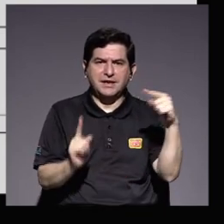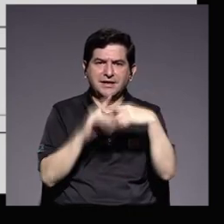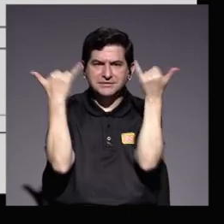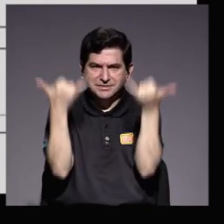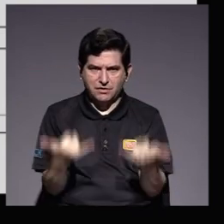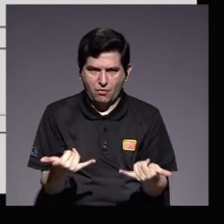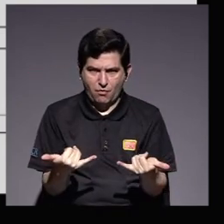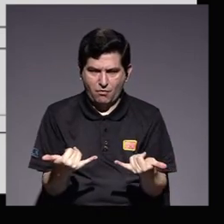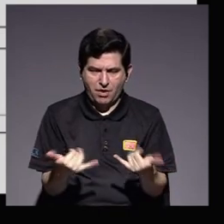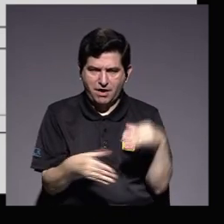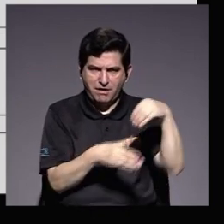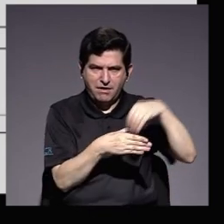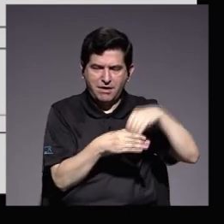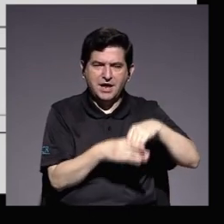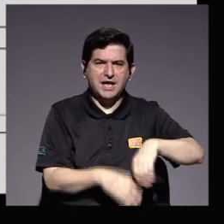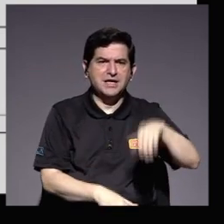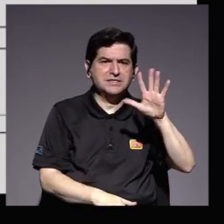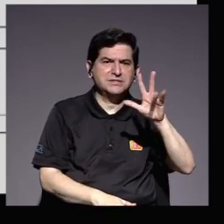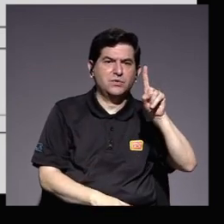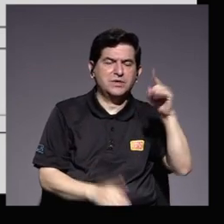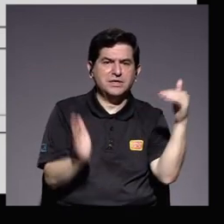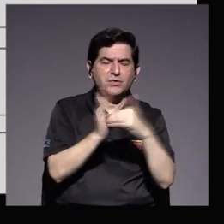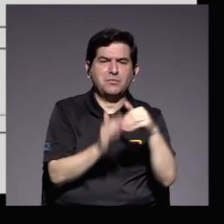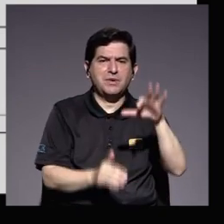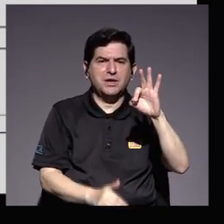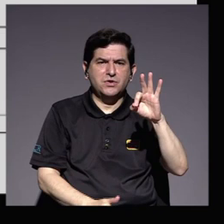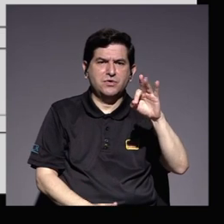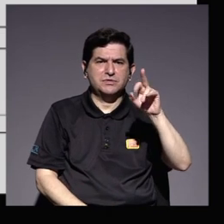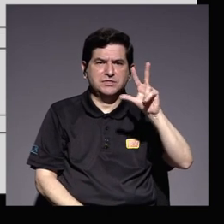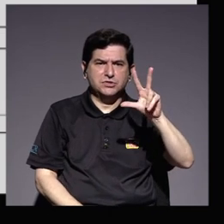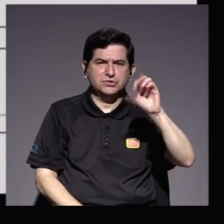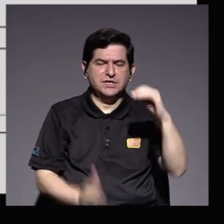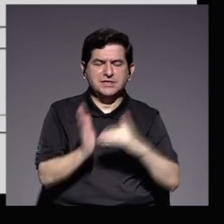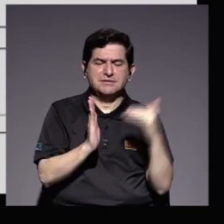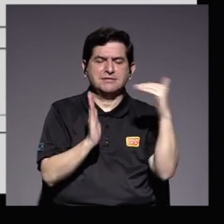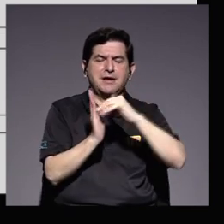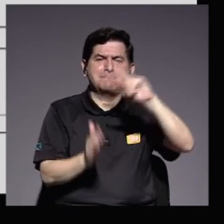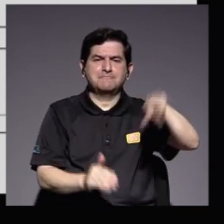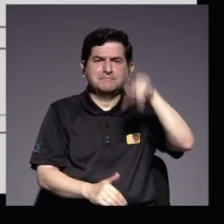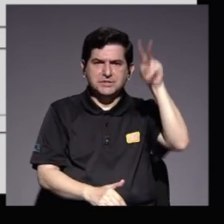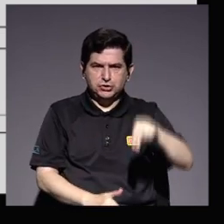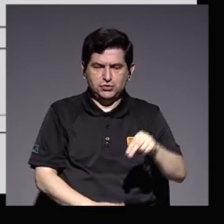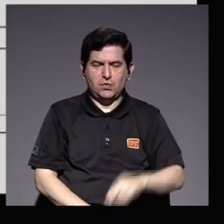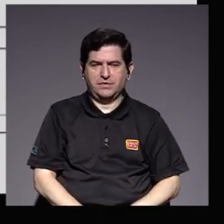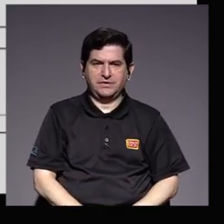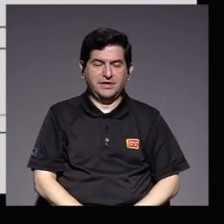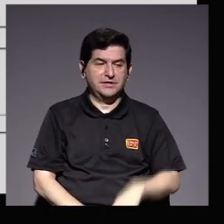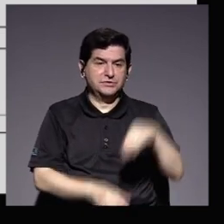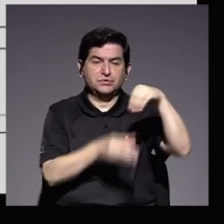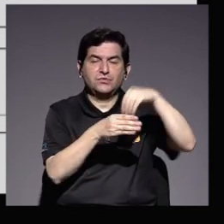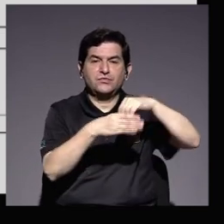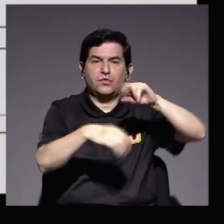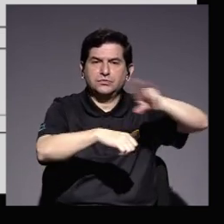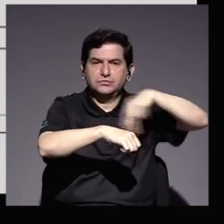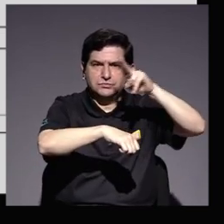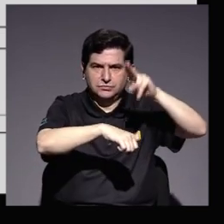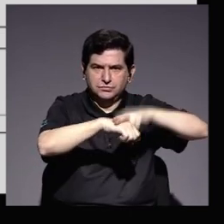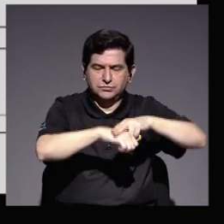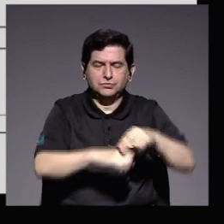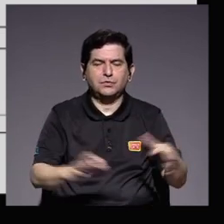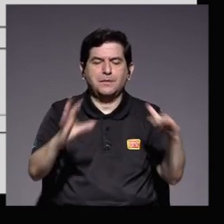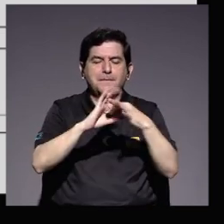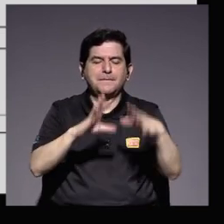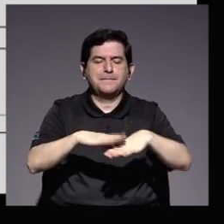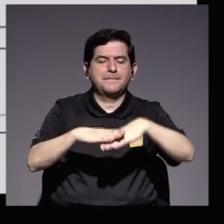fecha se han invertido más de 51 mil 930 millones de colones provenientes de fondos ordinarios vínculo